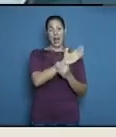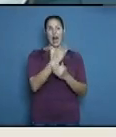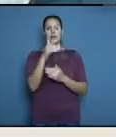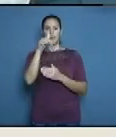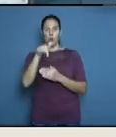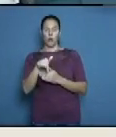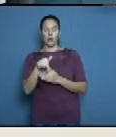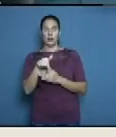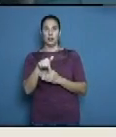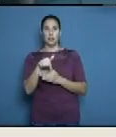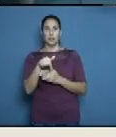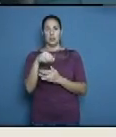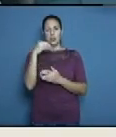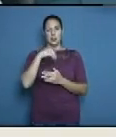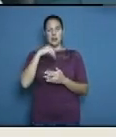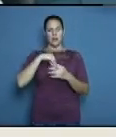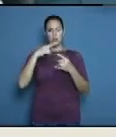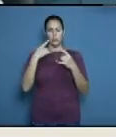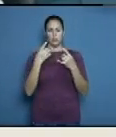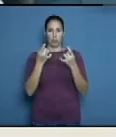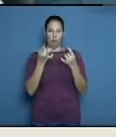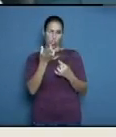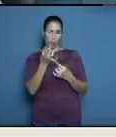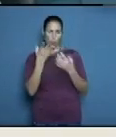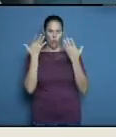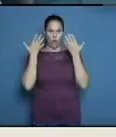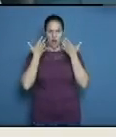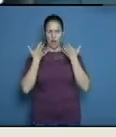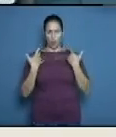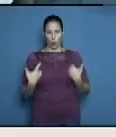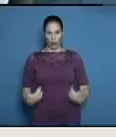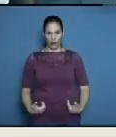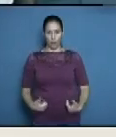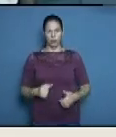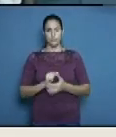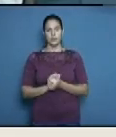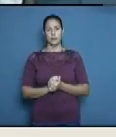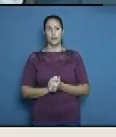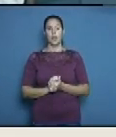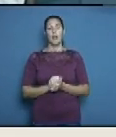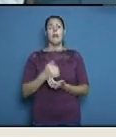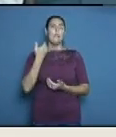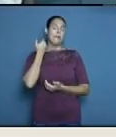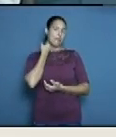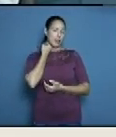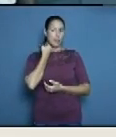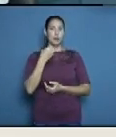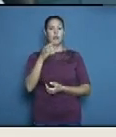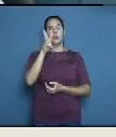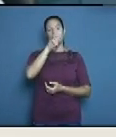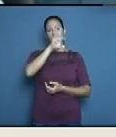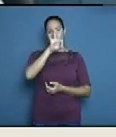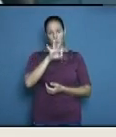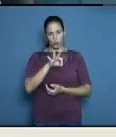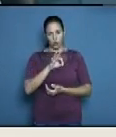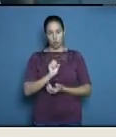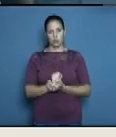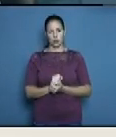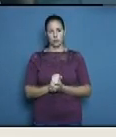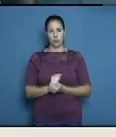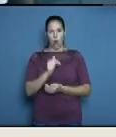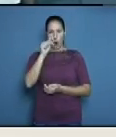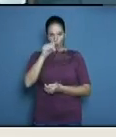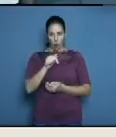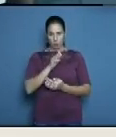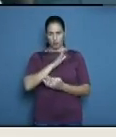dolor en el cuerpo tiene fiebre que ha alcanzado hasta los 38 y hoy se hizo